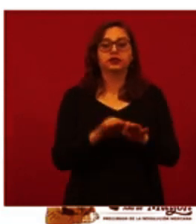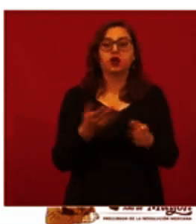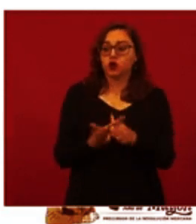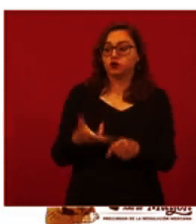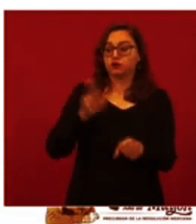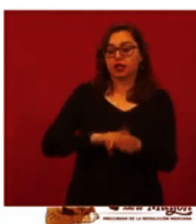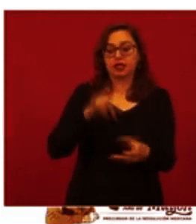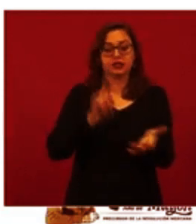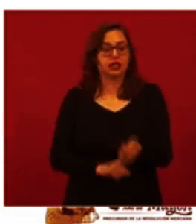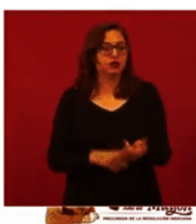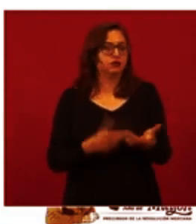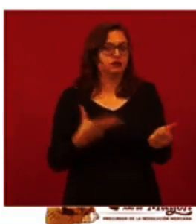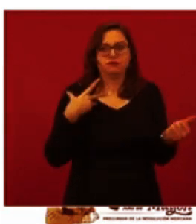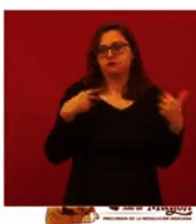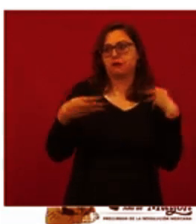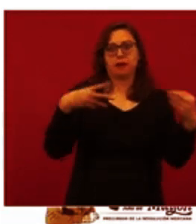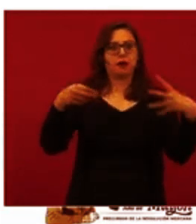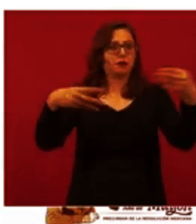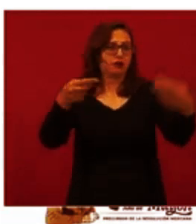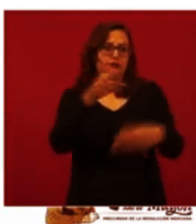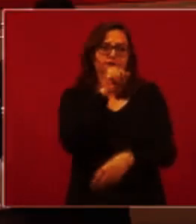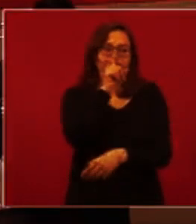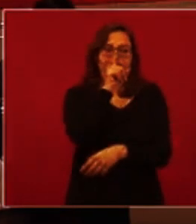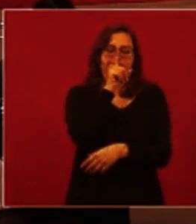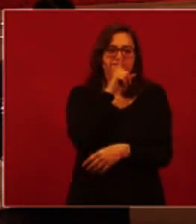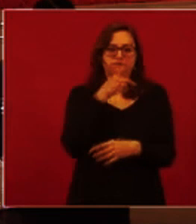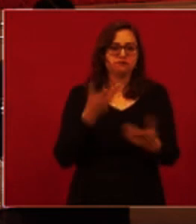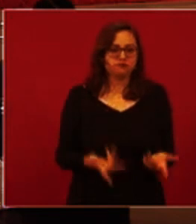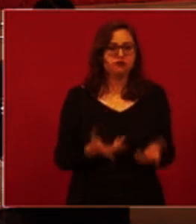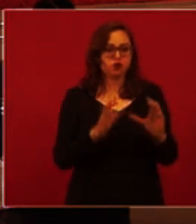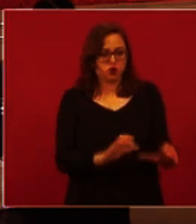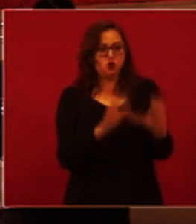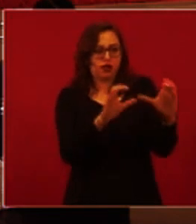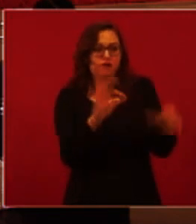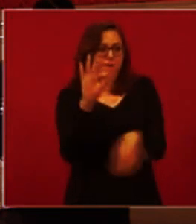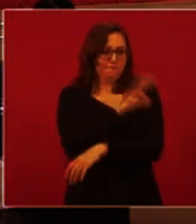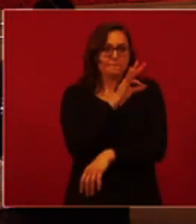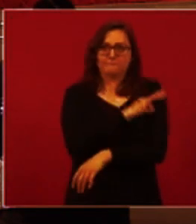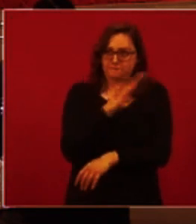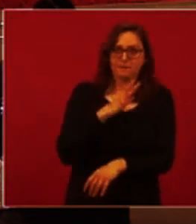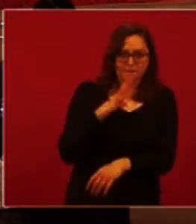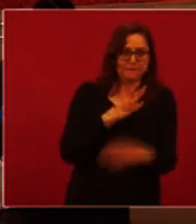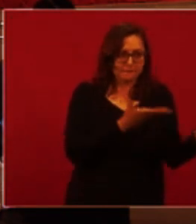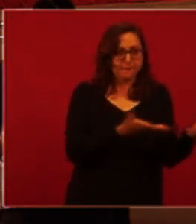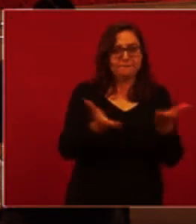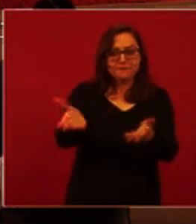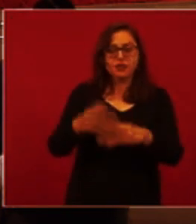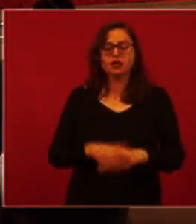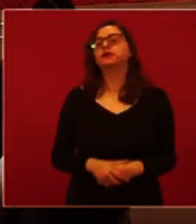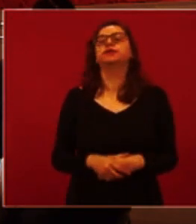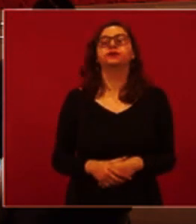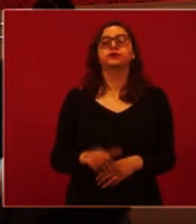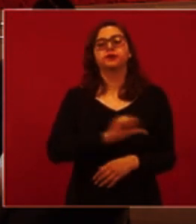hospitales, el propio personal de salud sea quien enferma y no pueda atender a los pacientes. Otros grupos que queremos